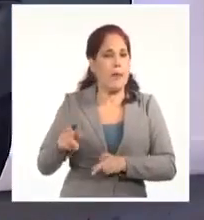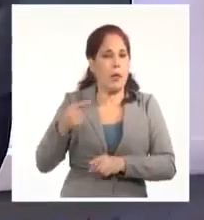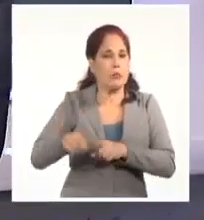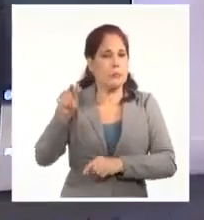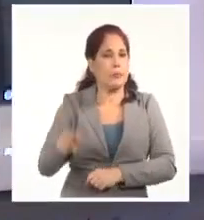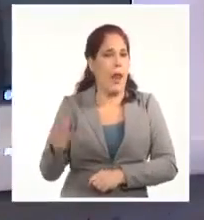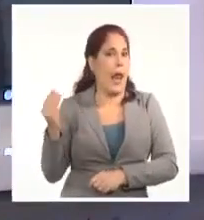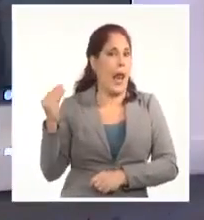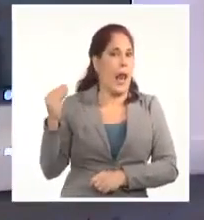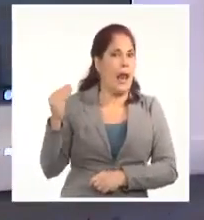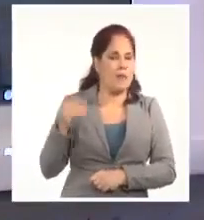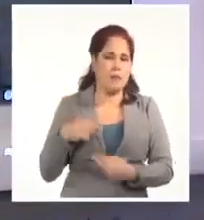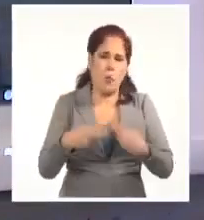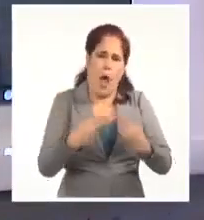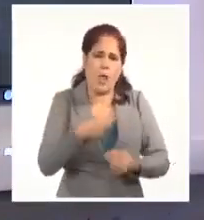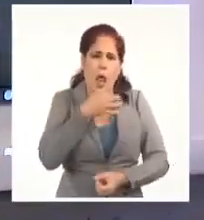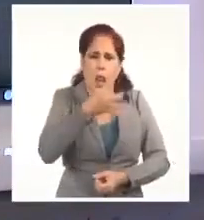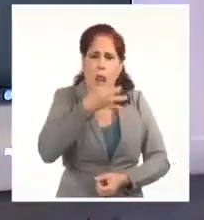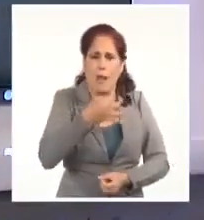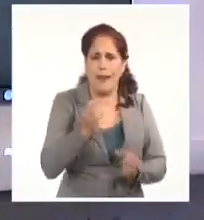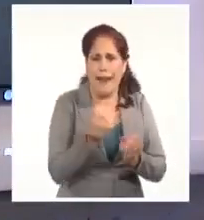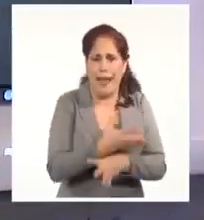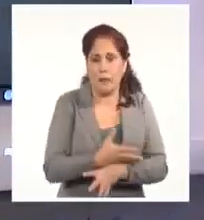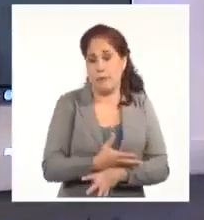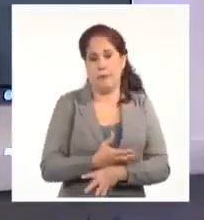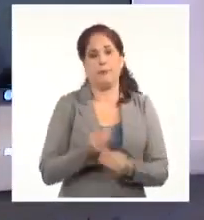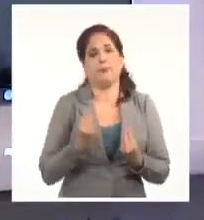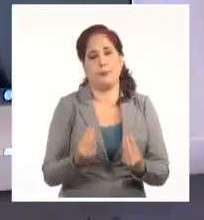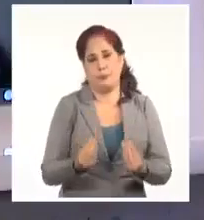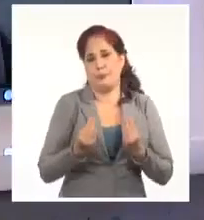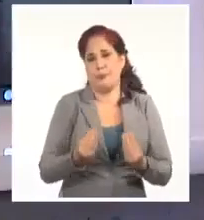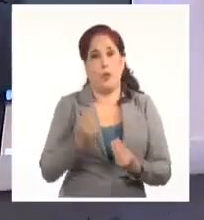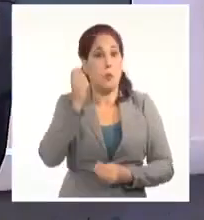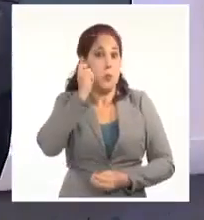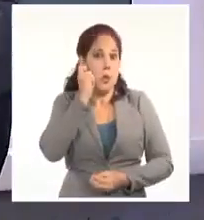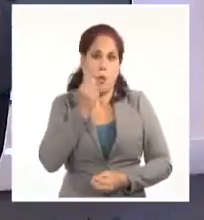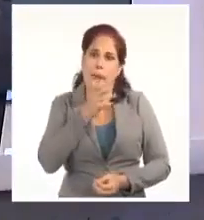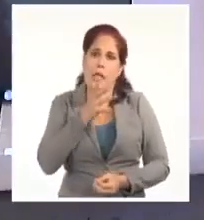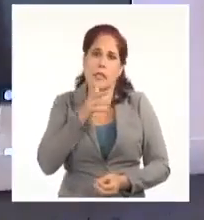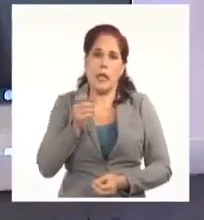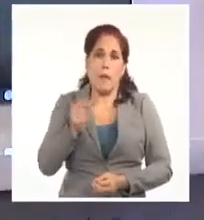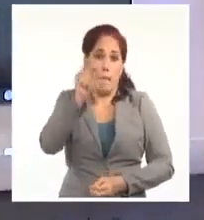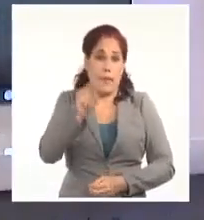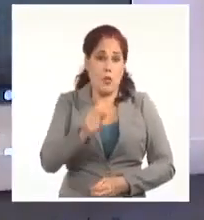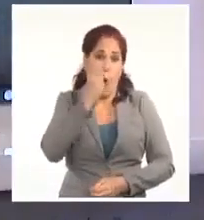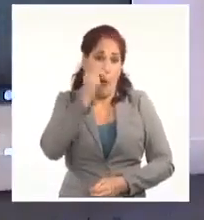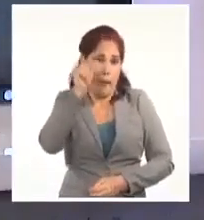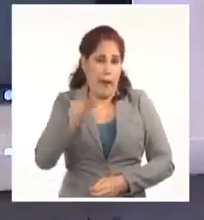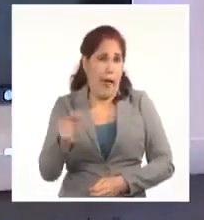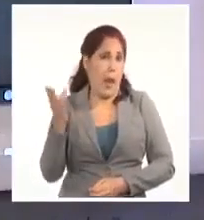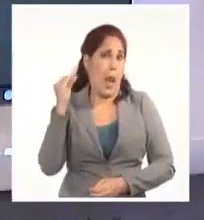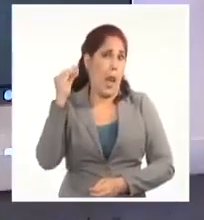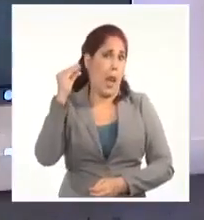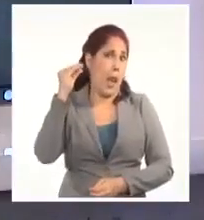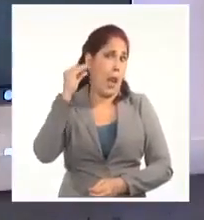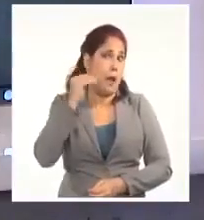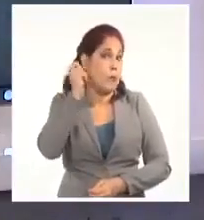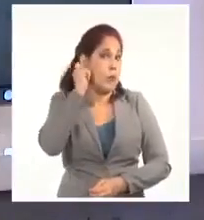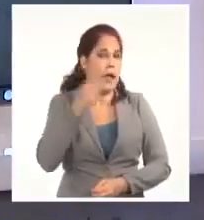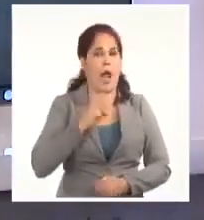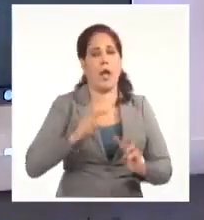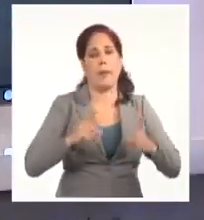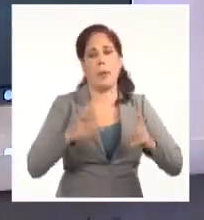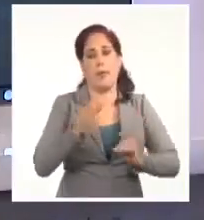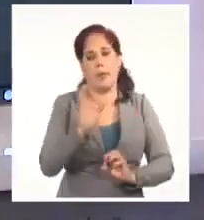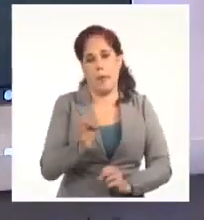al actor, bueno, lo que había que decir, la letra de lo que había que decir. Hay un apuntador que le especifica una parte del texto que parece que esta